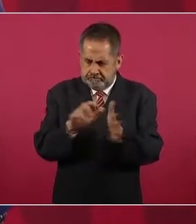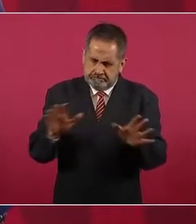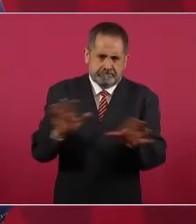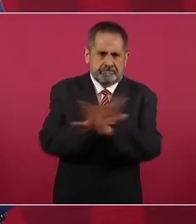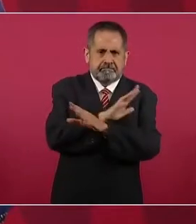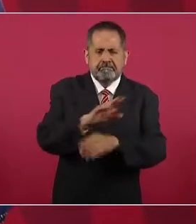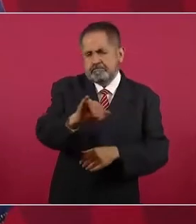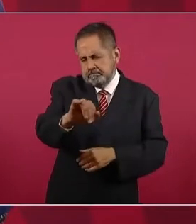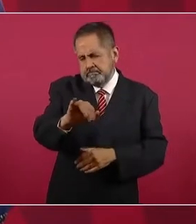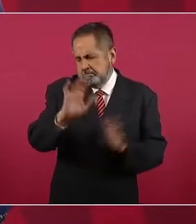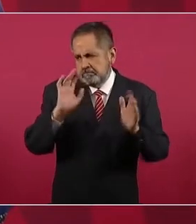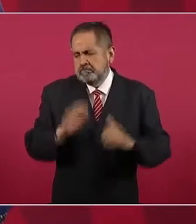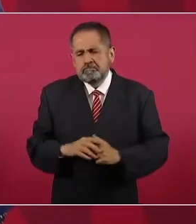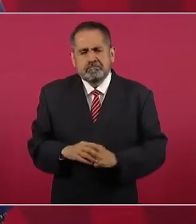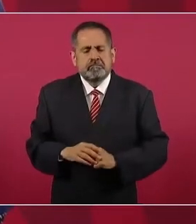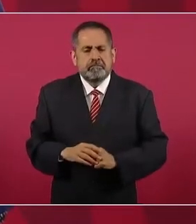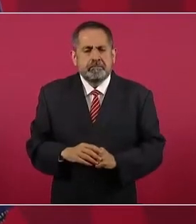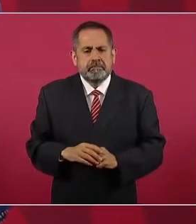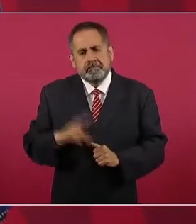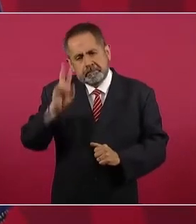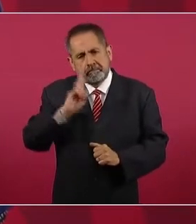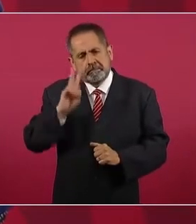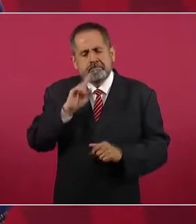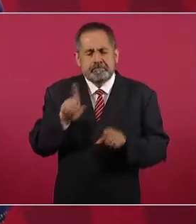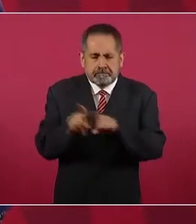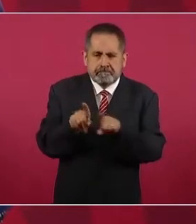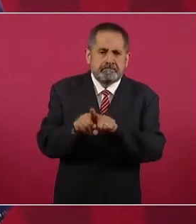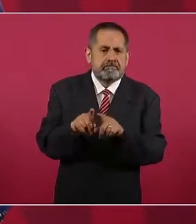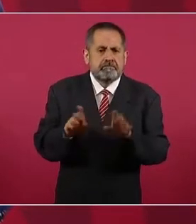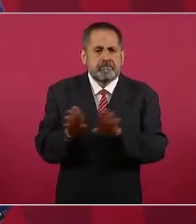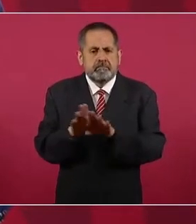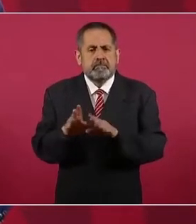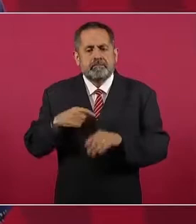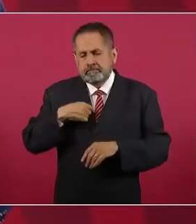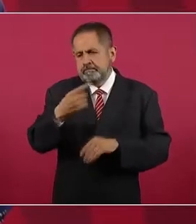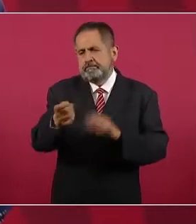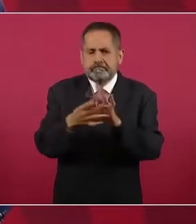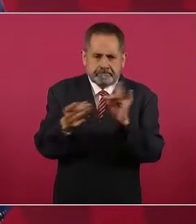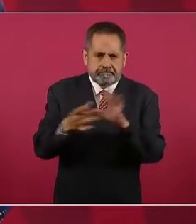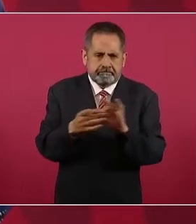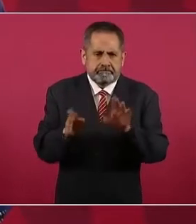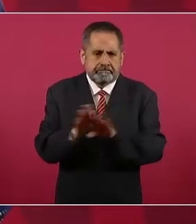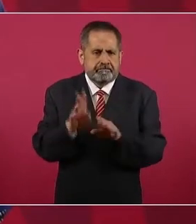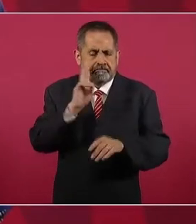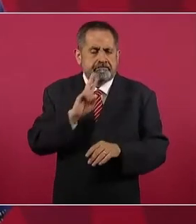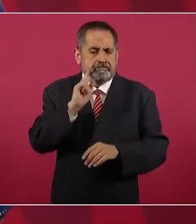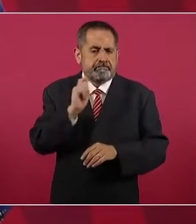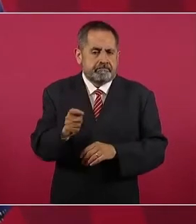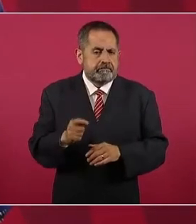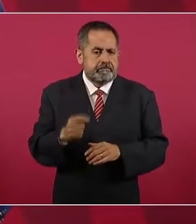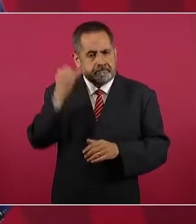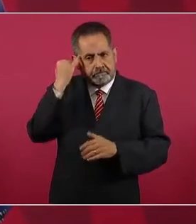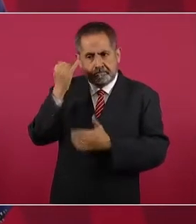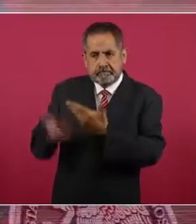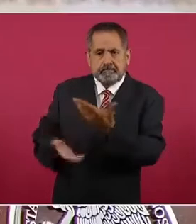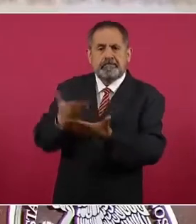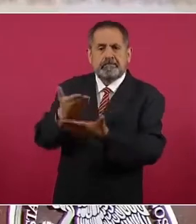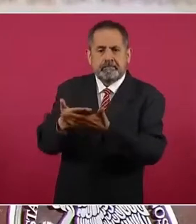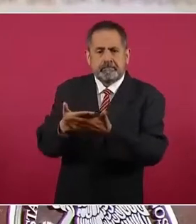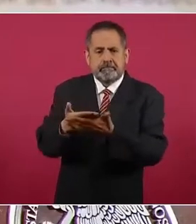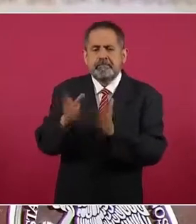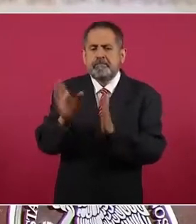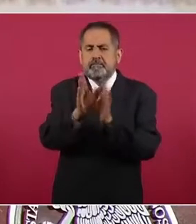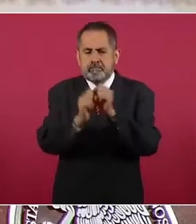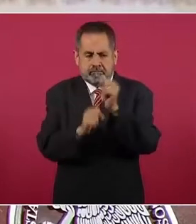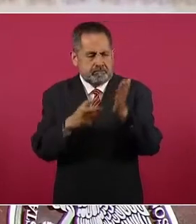y al mismo tiempo, ya lo expliqué, vamos a presentar la reforma